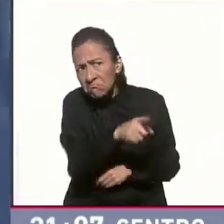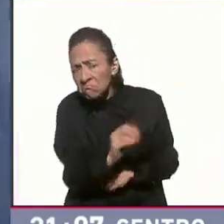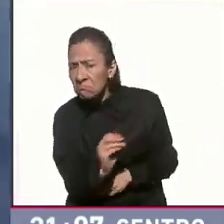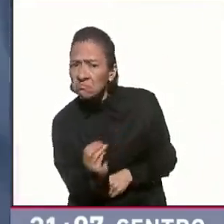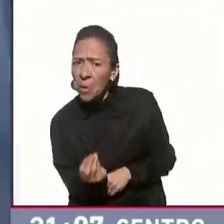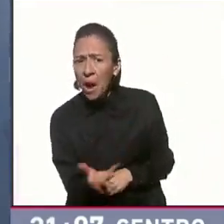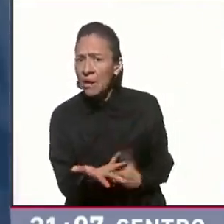Judit Hernández.